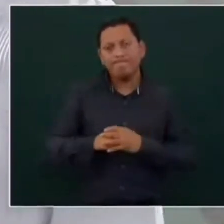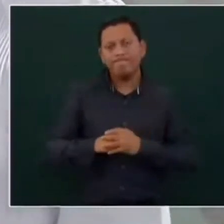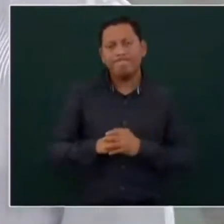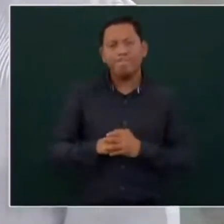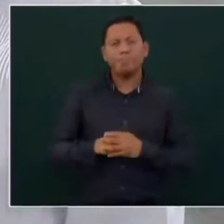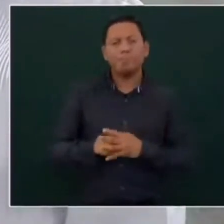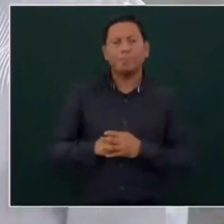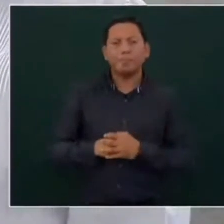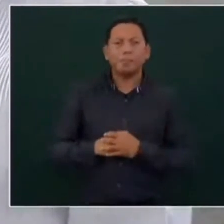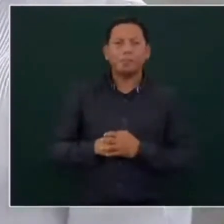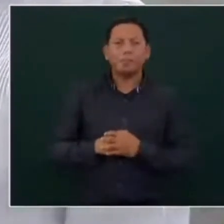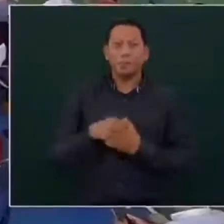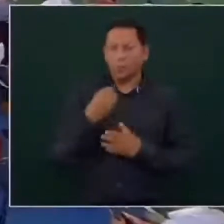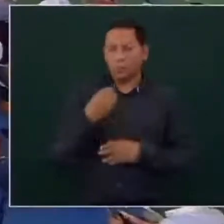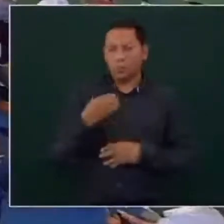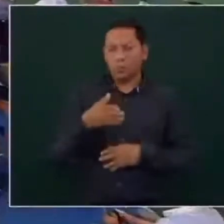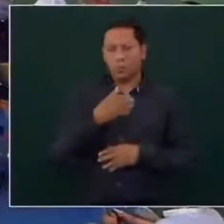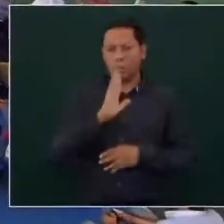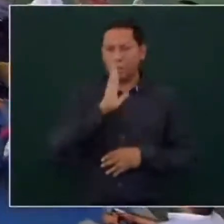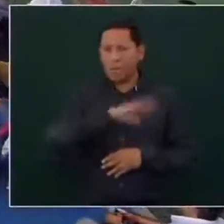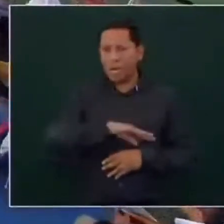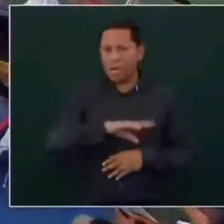es mal alimento, pero